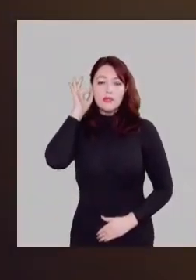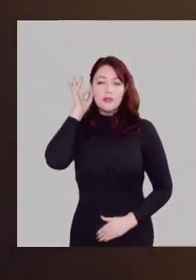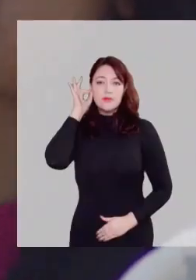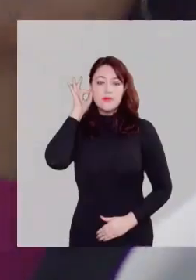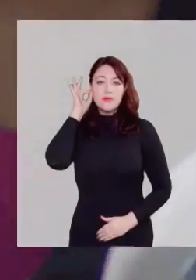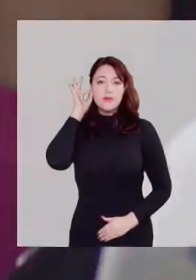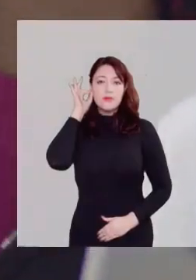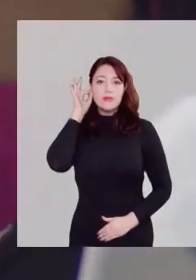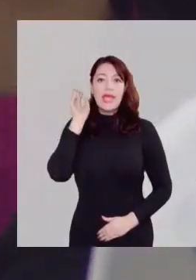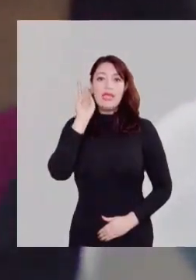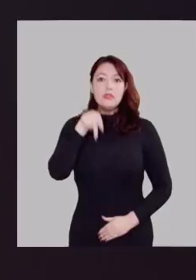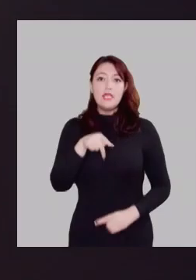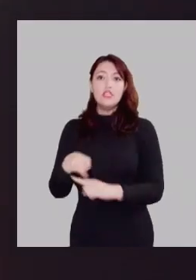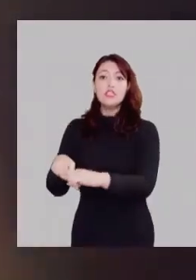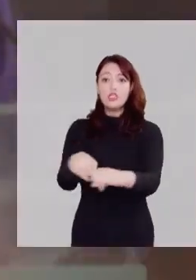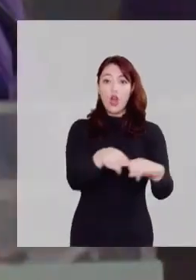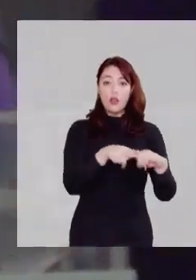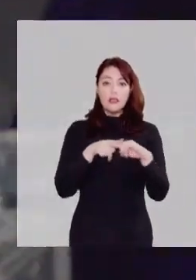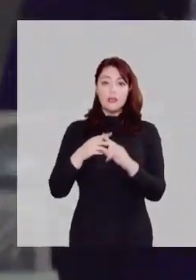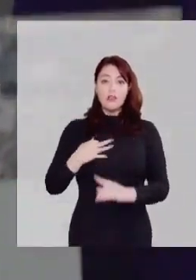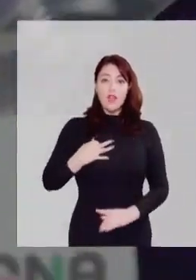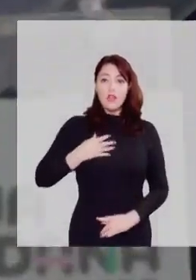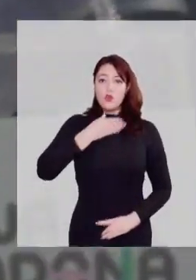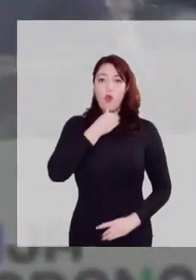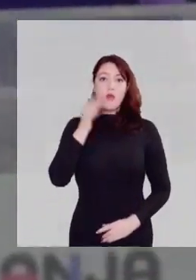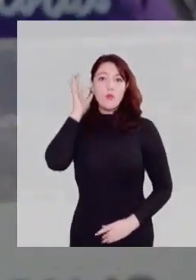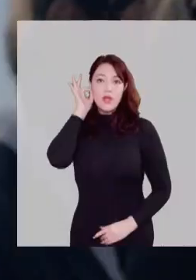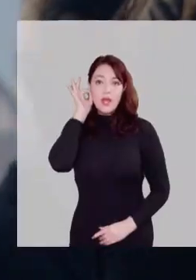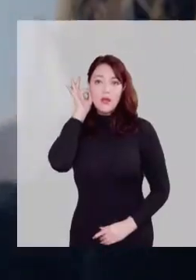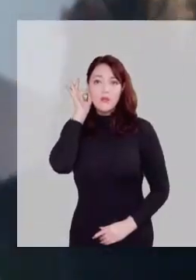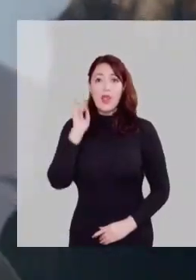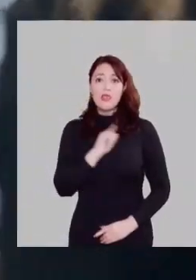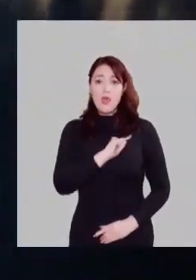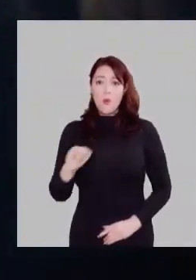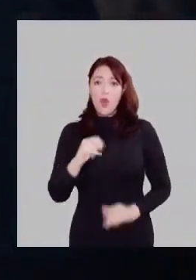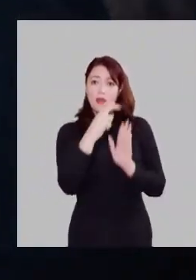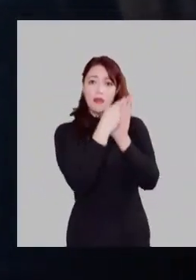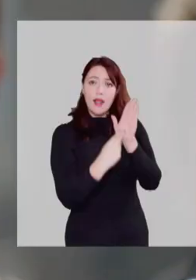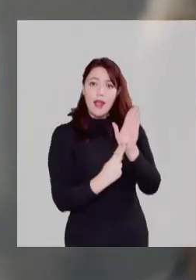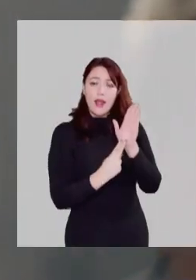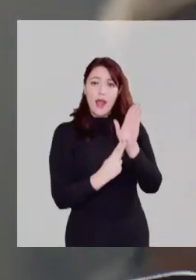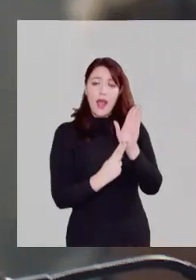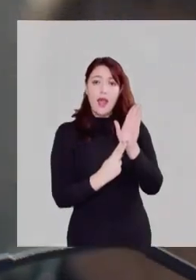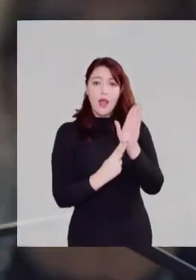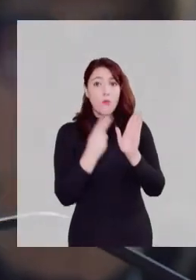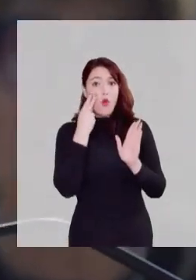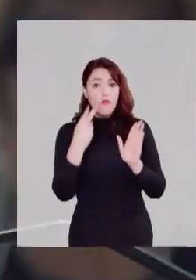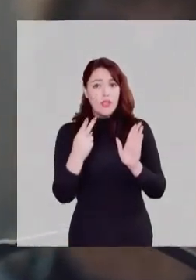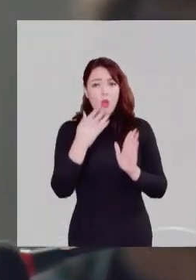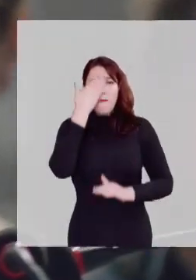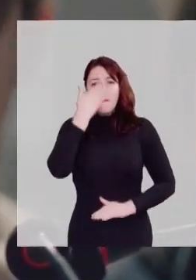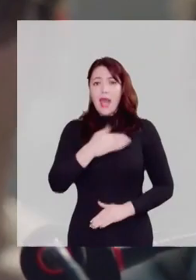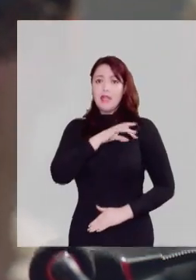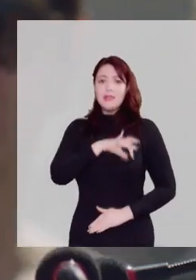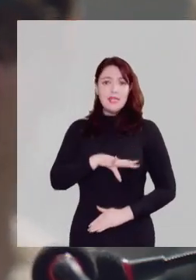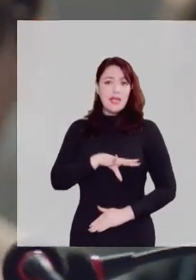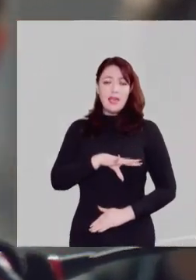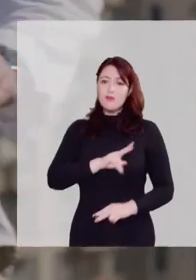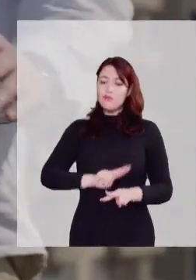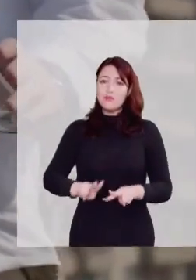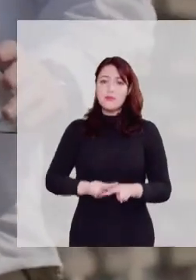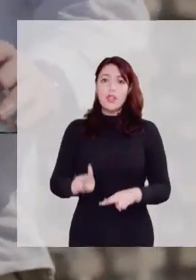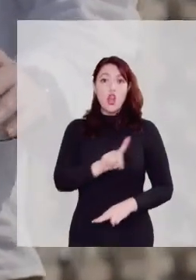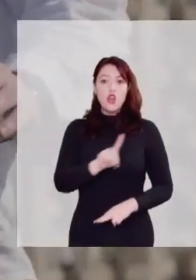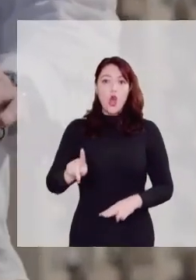mujeres. Sin sociedad civil no hay mujeres. Luego de leerla hemos visto que hace mal a Chile.